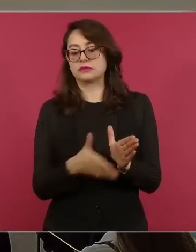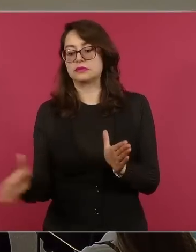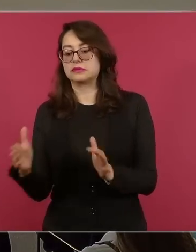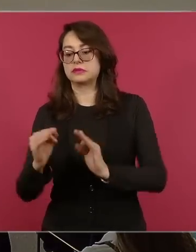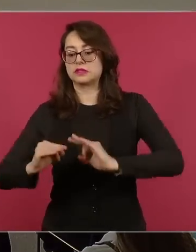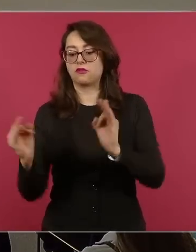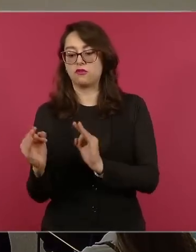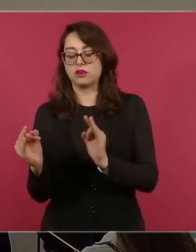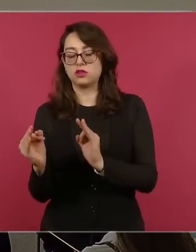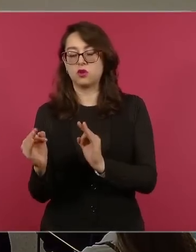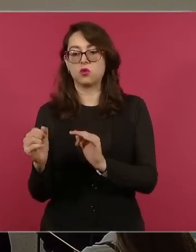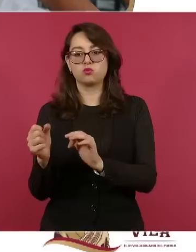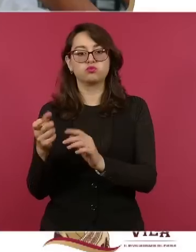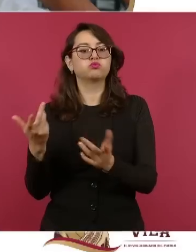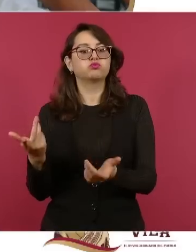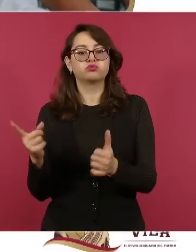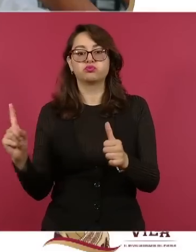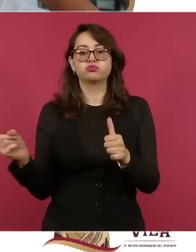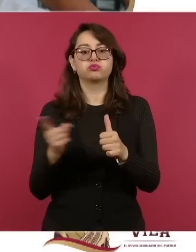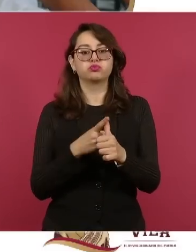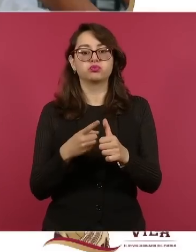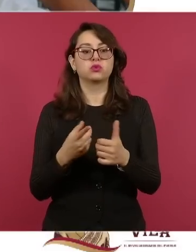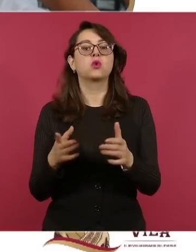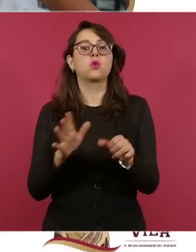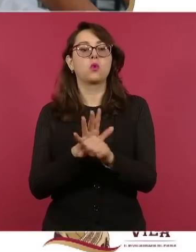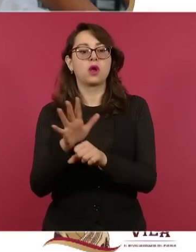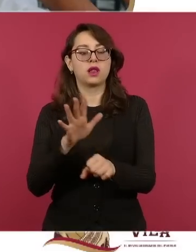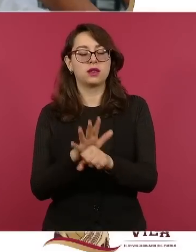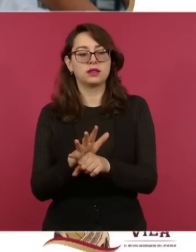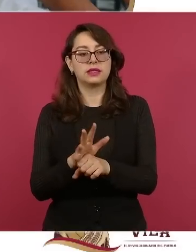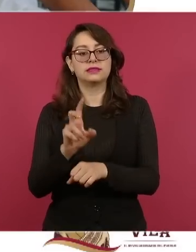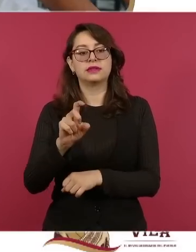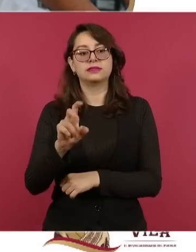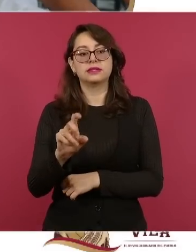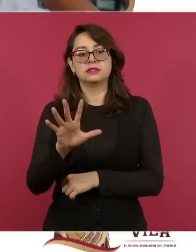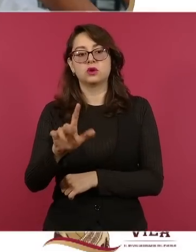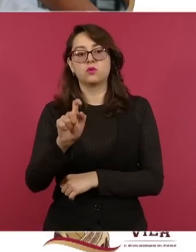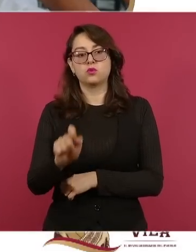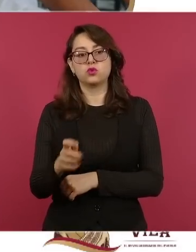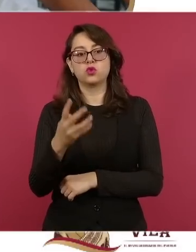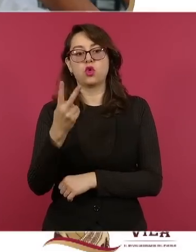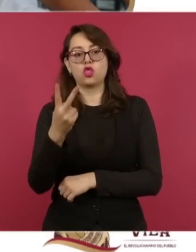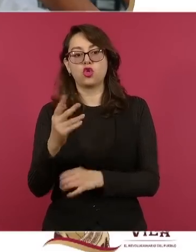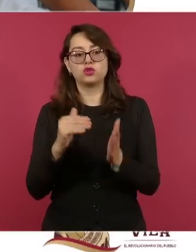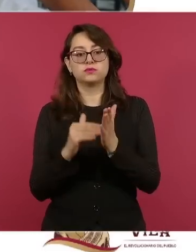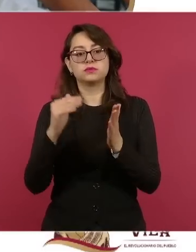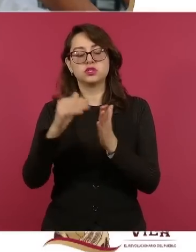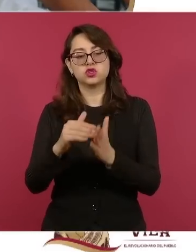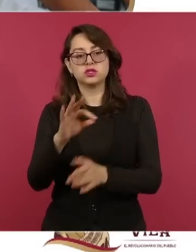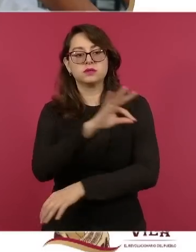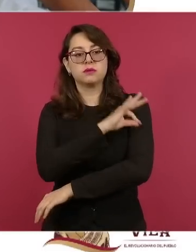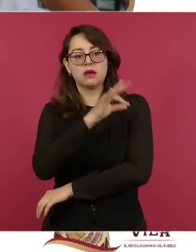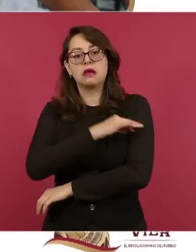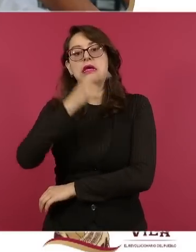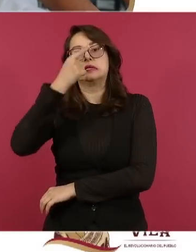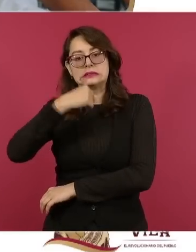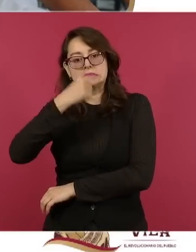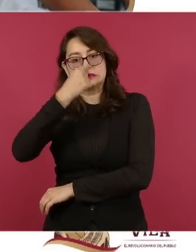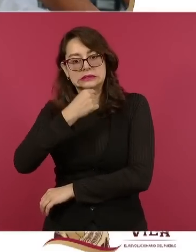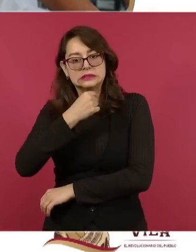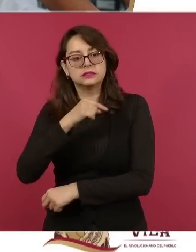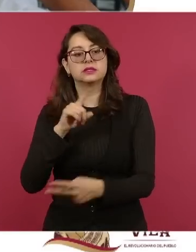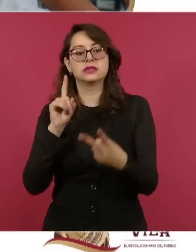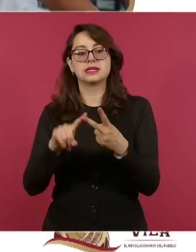es poder colocar 35.2 millones de dosis contra influenza y 19